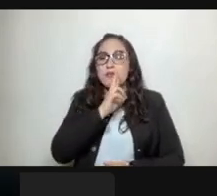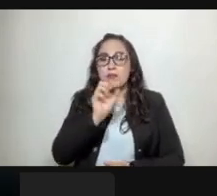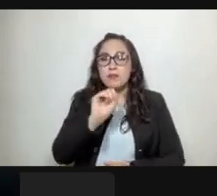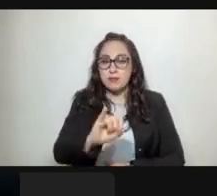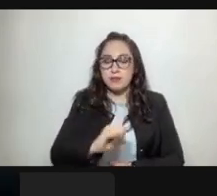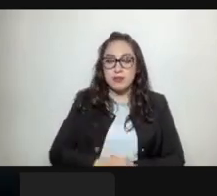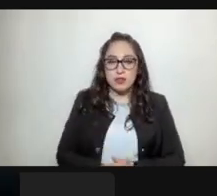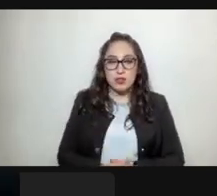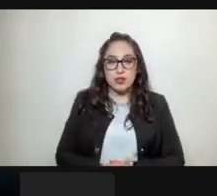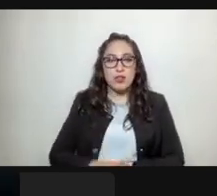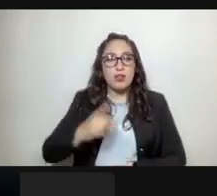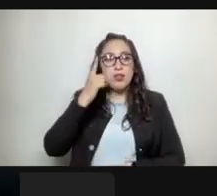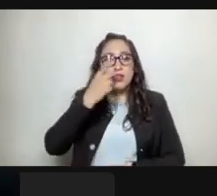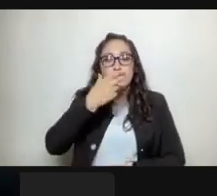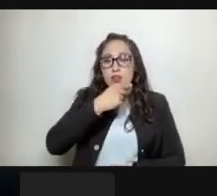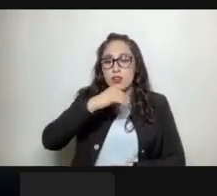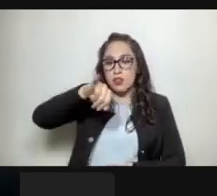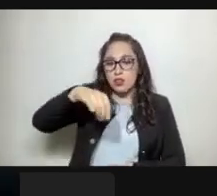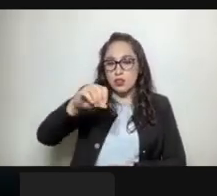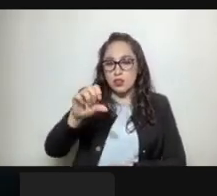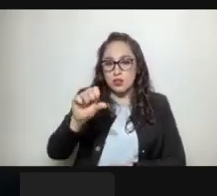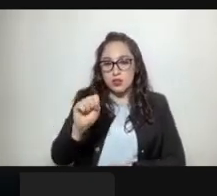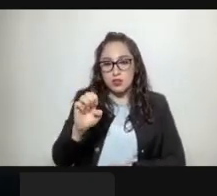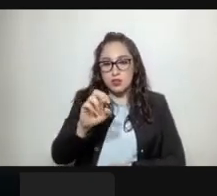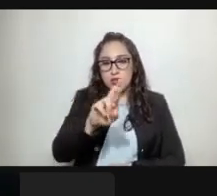Diputado José Octavio Rivero Villaseñor.